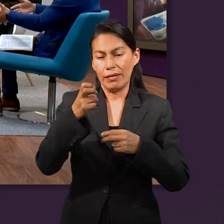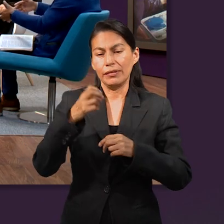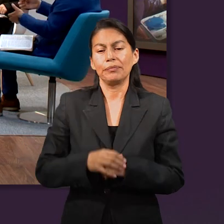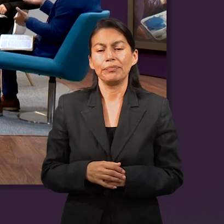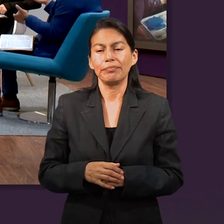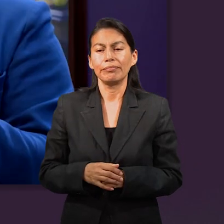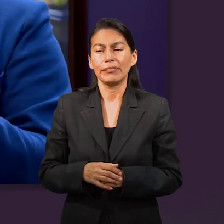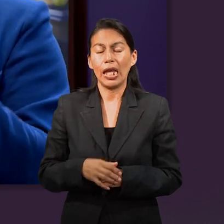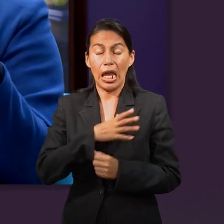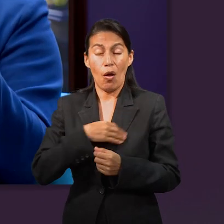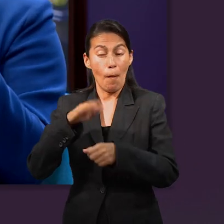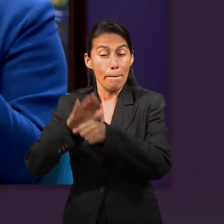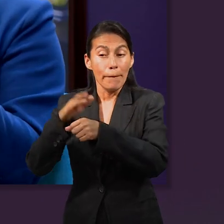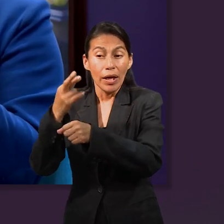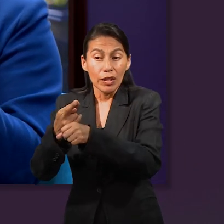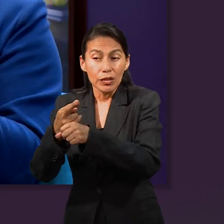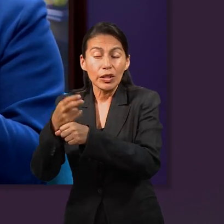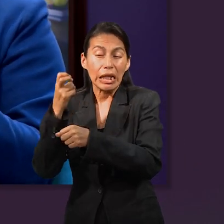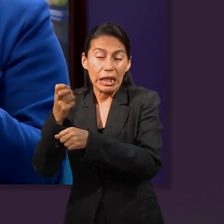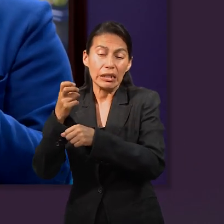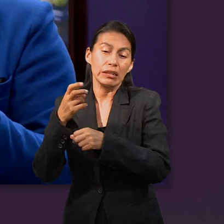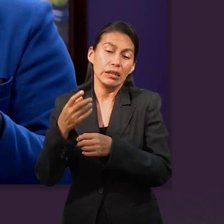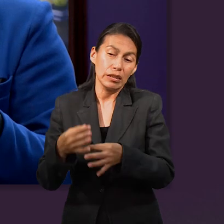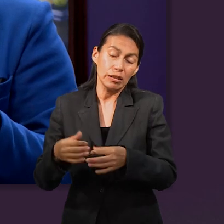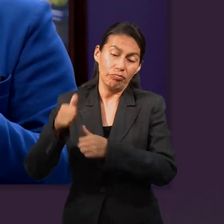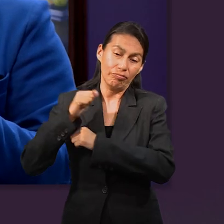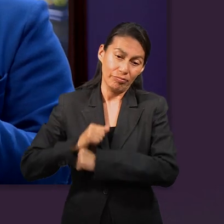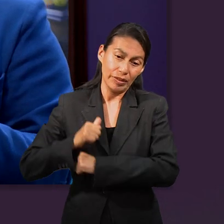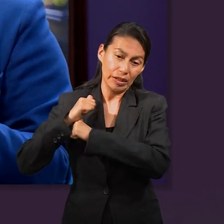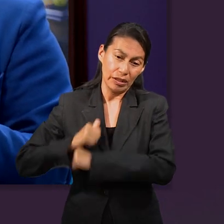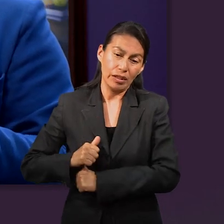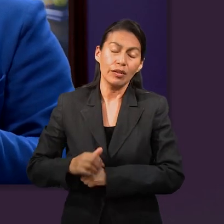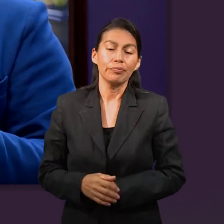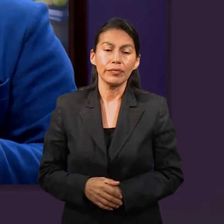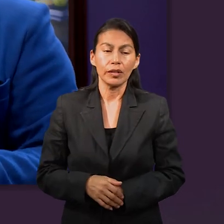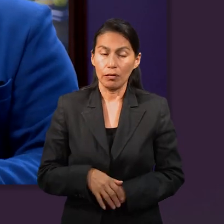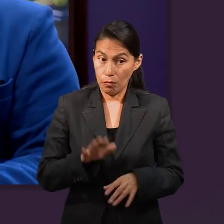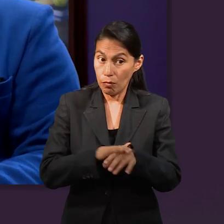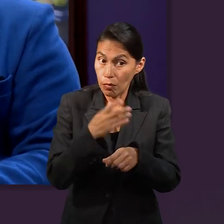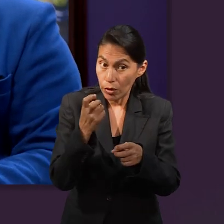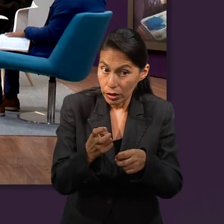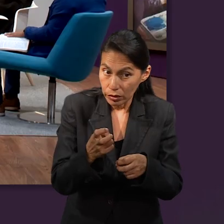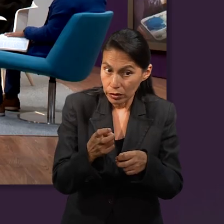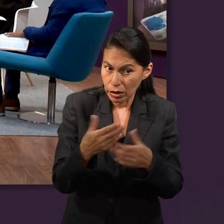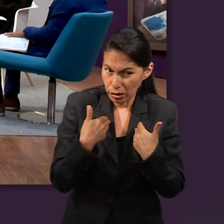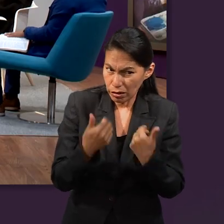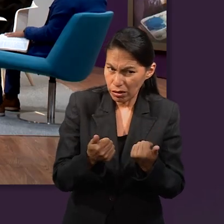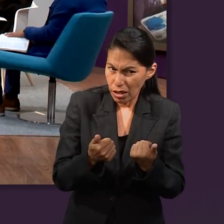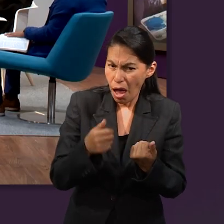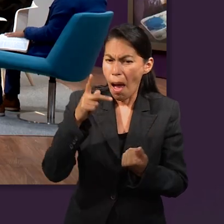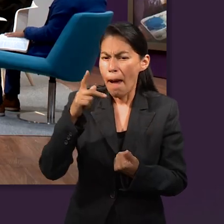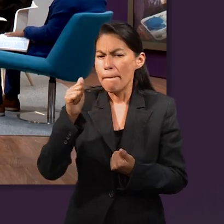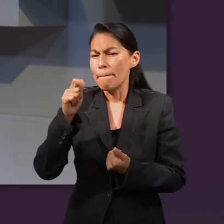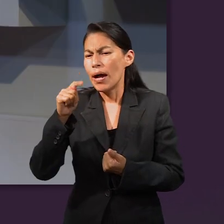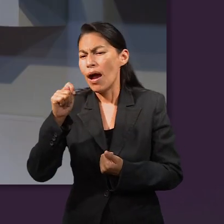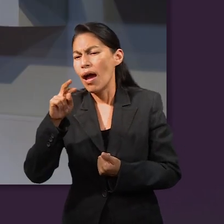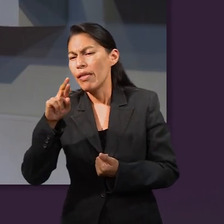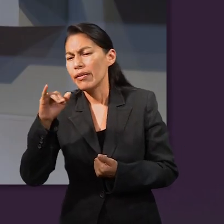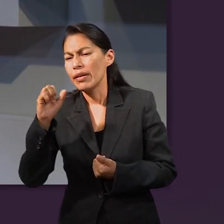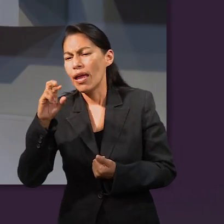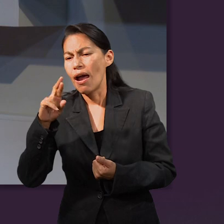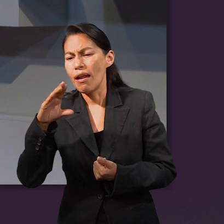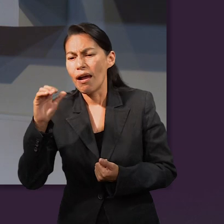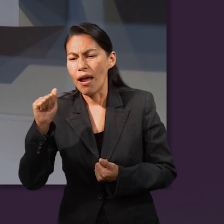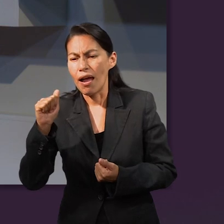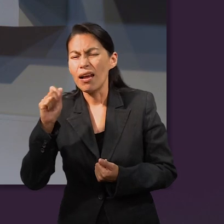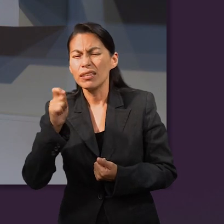el rey. Entonces ahí podemos ver la importancia de la primogenitura. Ok, y por eso se le llama patriarcas entonces, porque